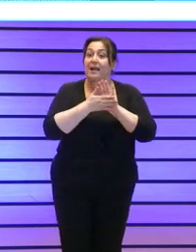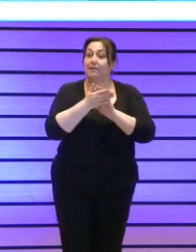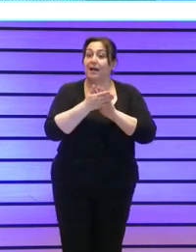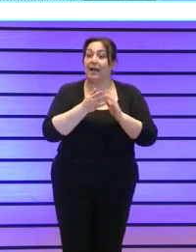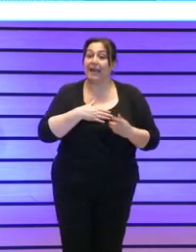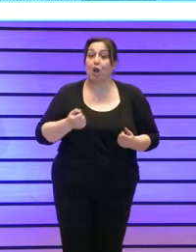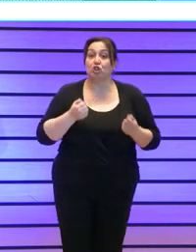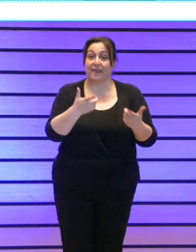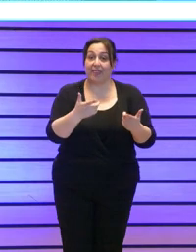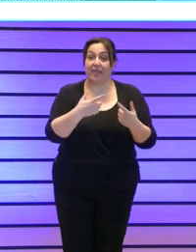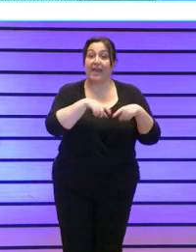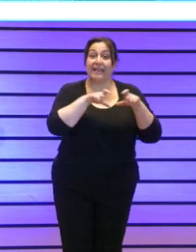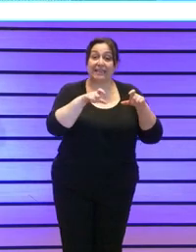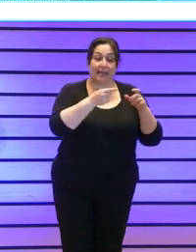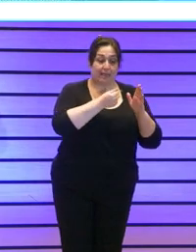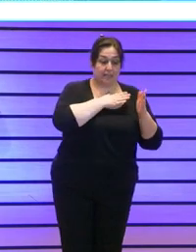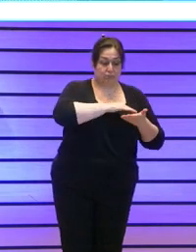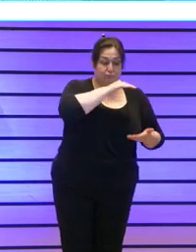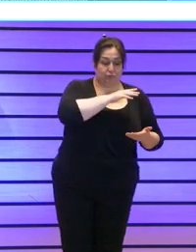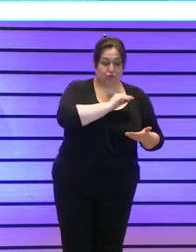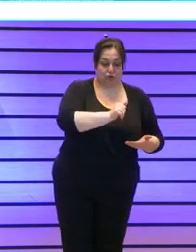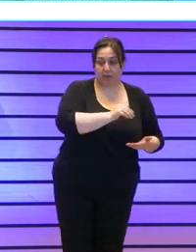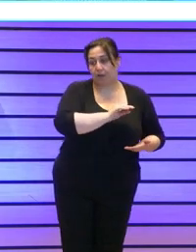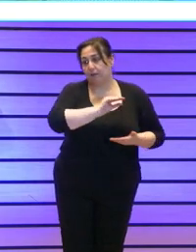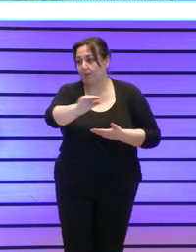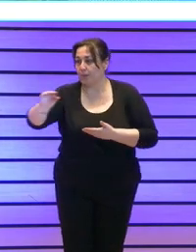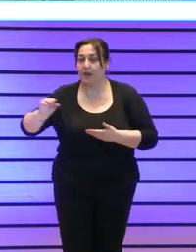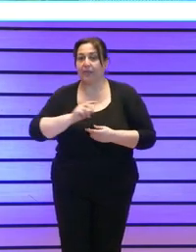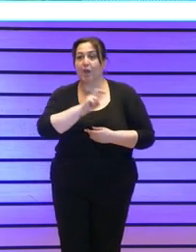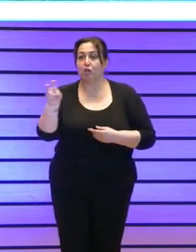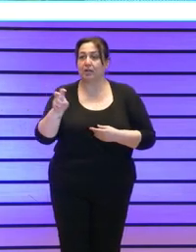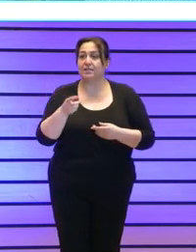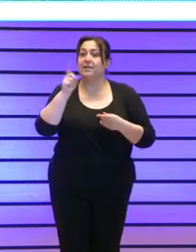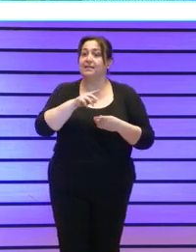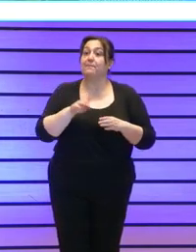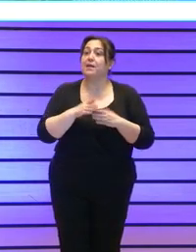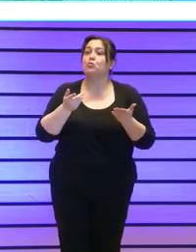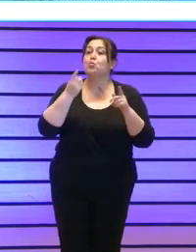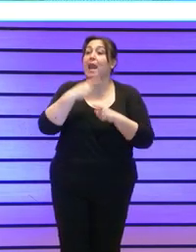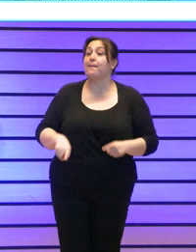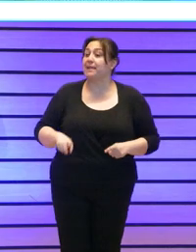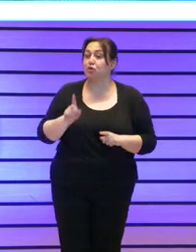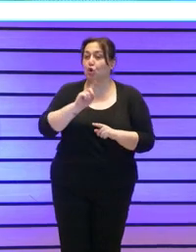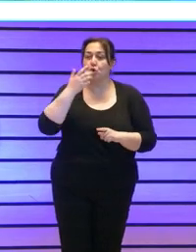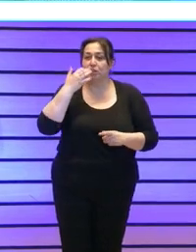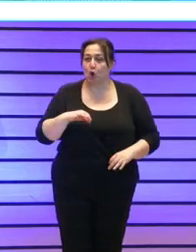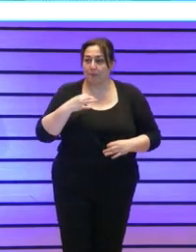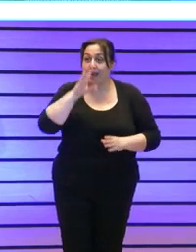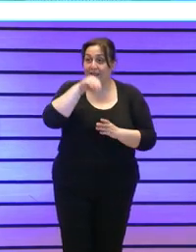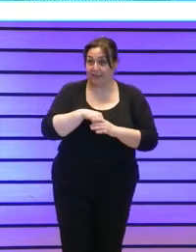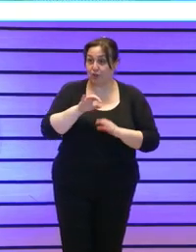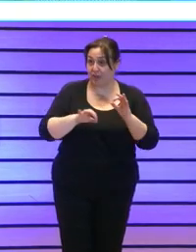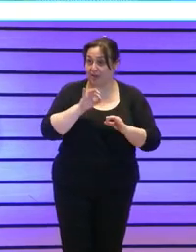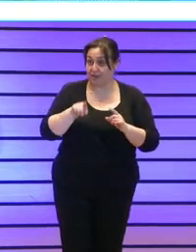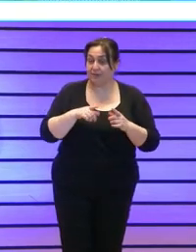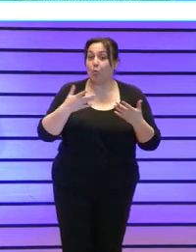con expertise hacia otras entidades y además pusimos un elemento encima de la mesa que no era habitual en las organizaciones sin ánimo de